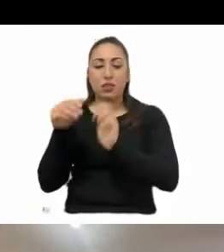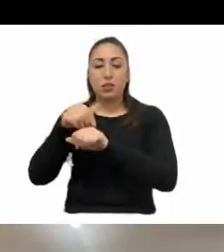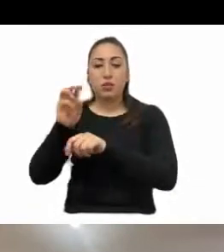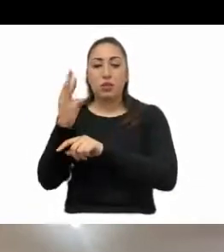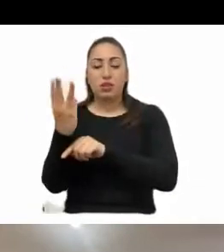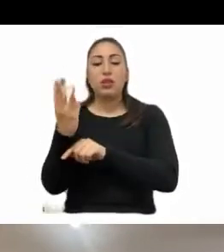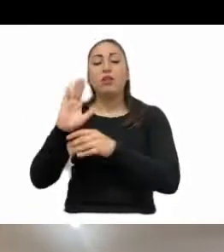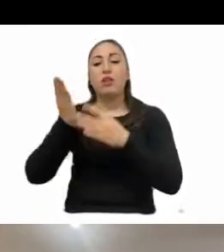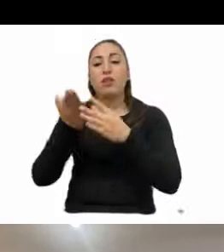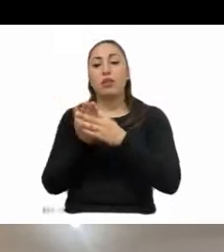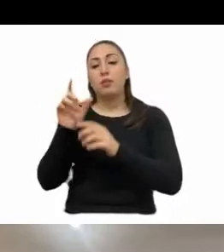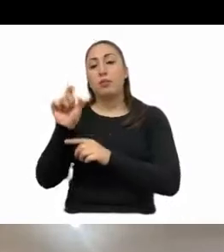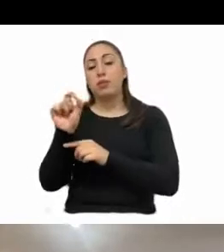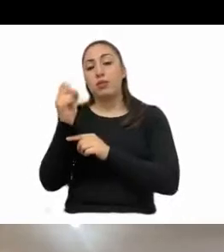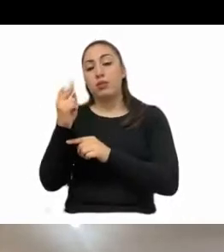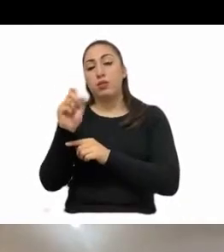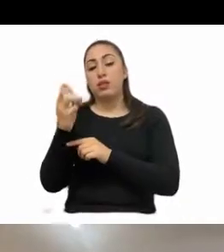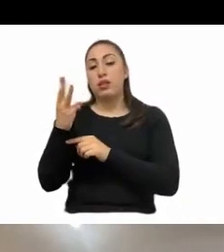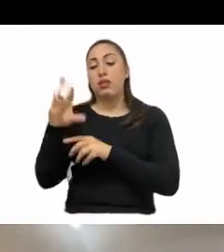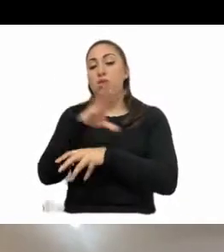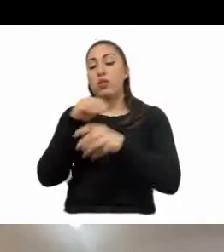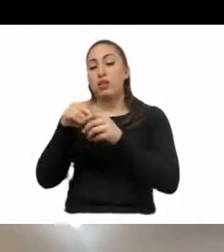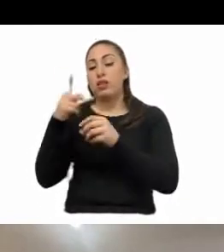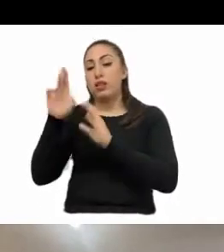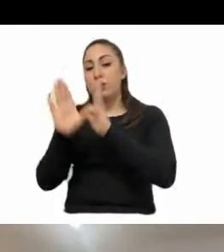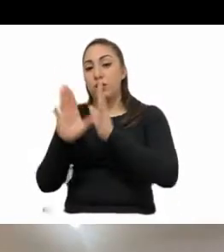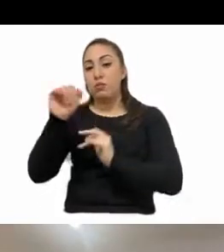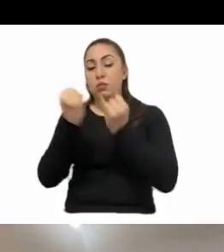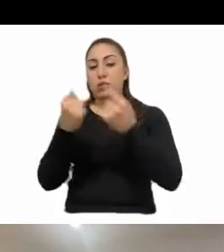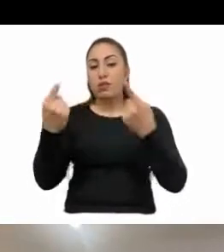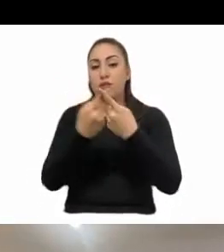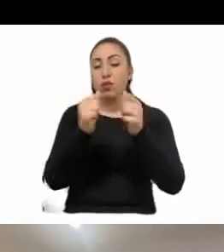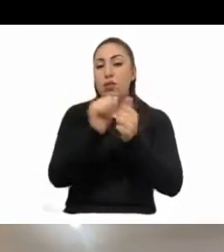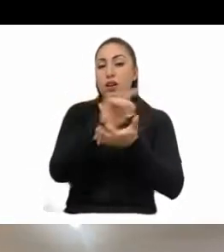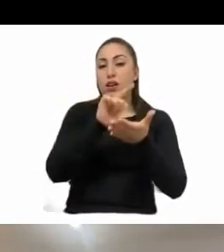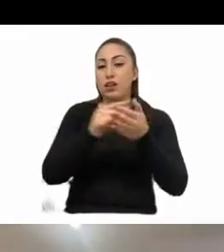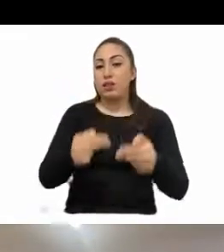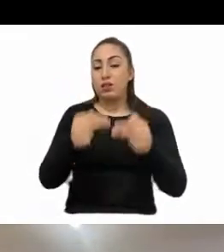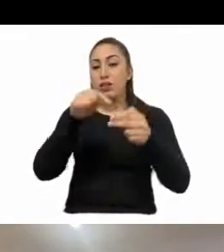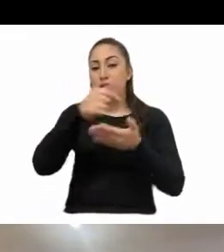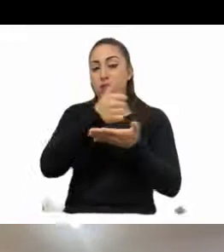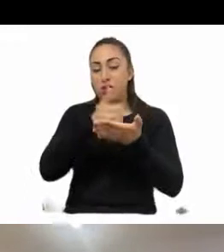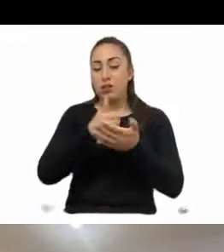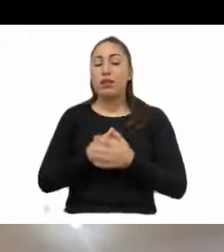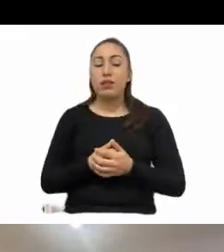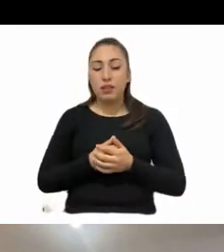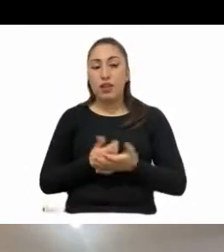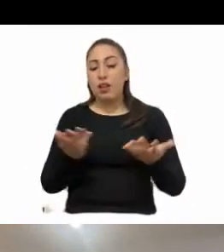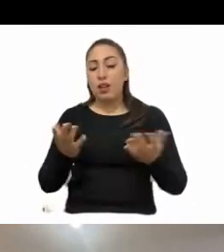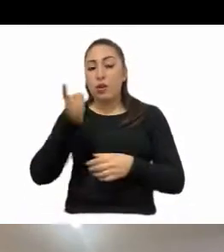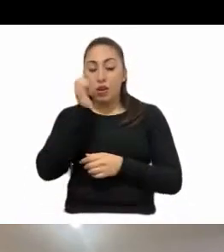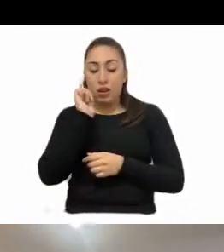facciones vigesimo, segunda y tercera de la constitución y además también es contrario a la ley de establecimientos mercantiles. Entonces, ojalá que